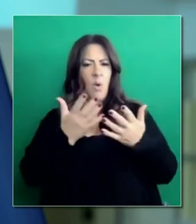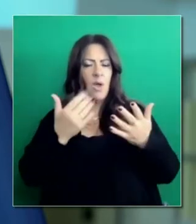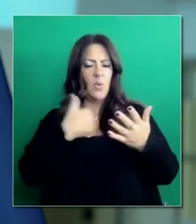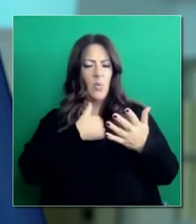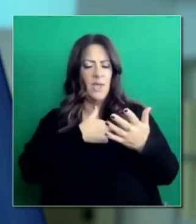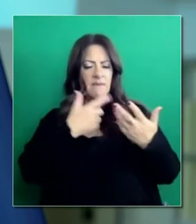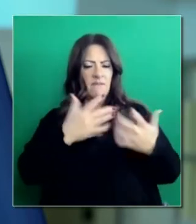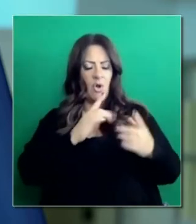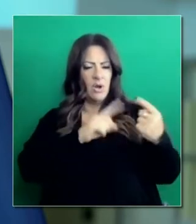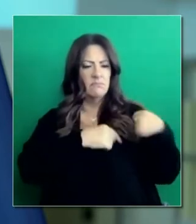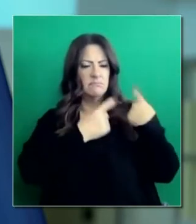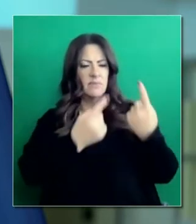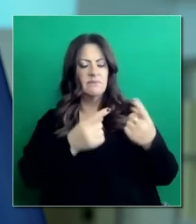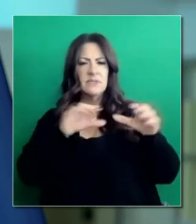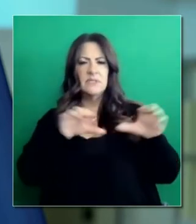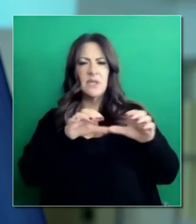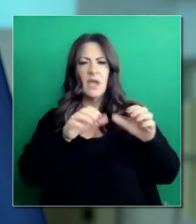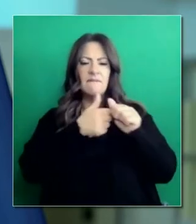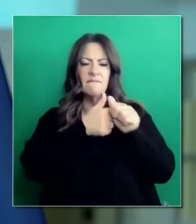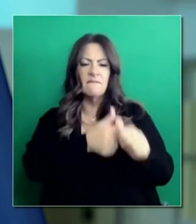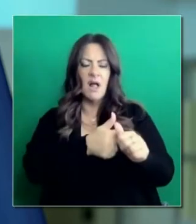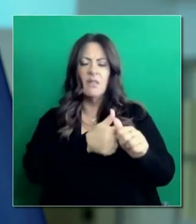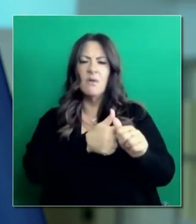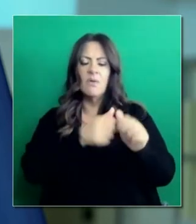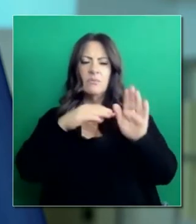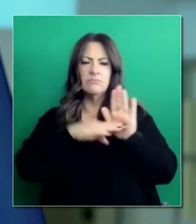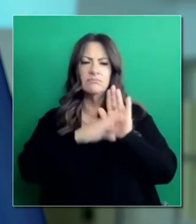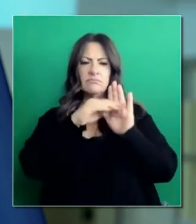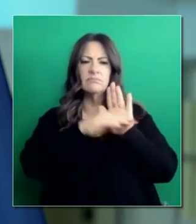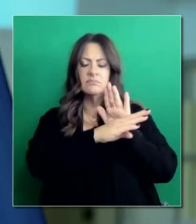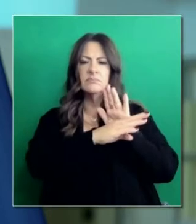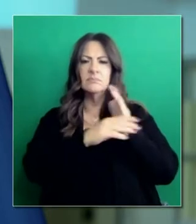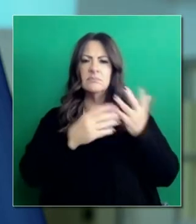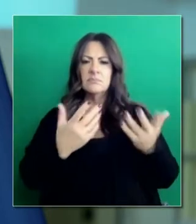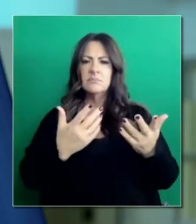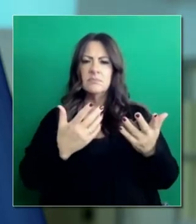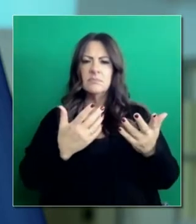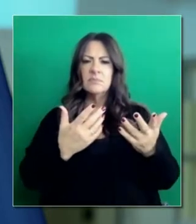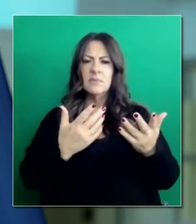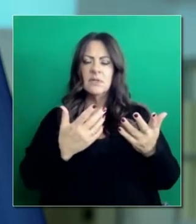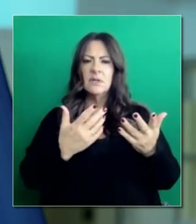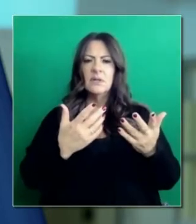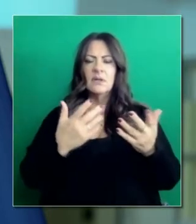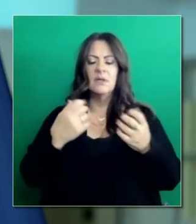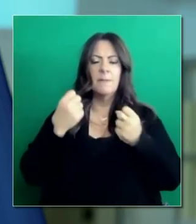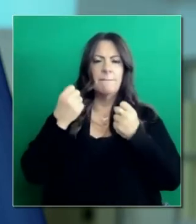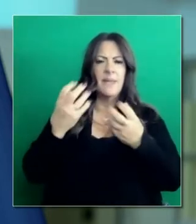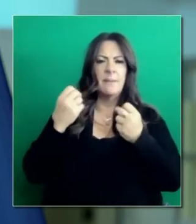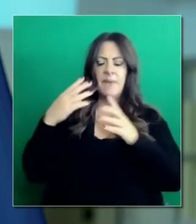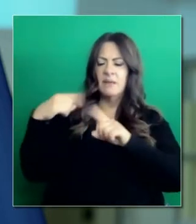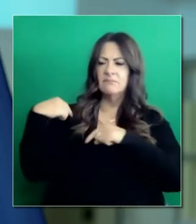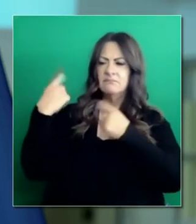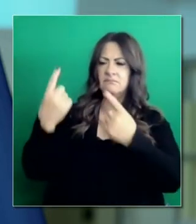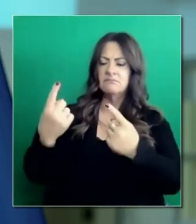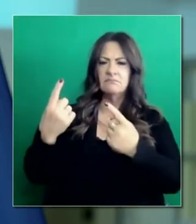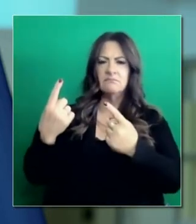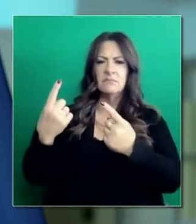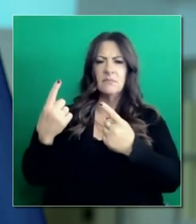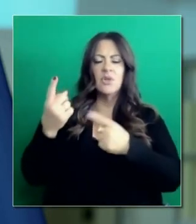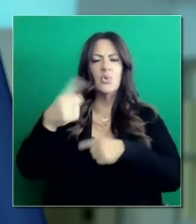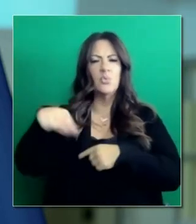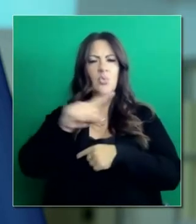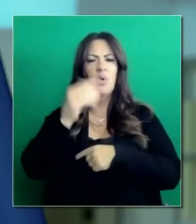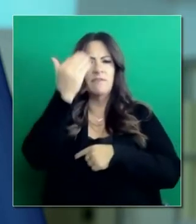que ya tenemos basado en las líneas de corriente que hemos estado publicando por semanas y semanas y los datos que la gente ya debería estar